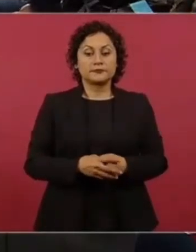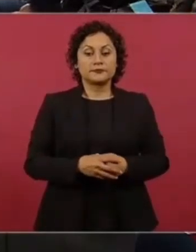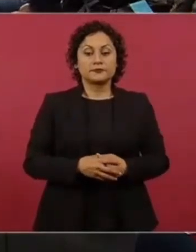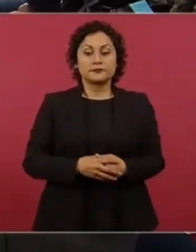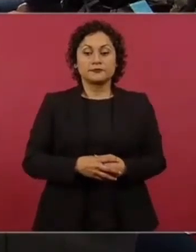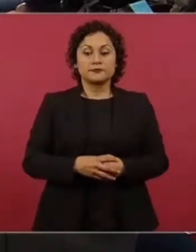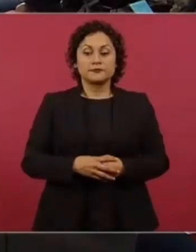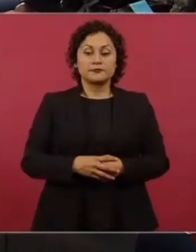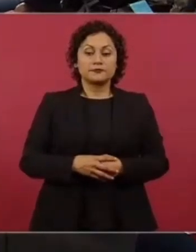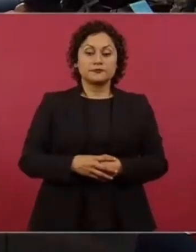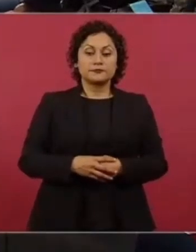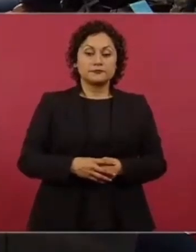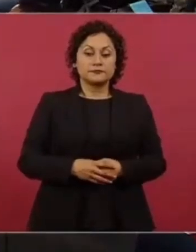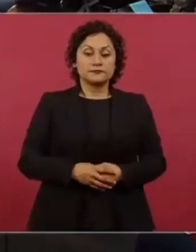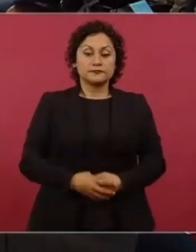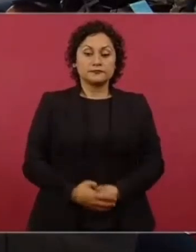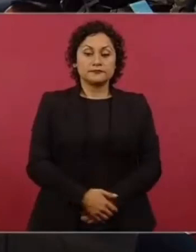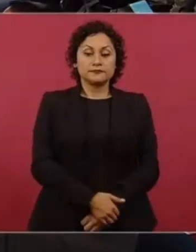Debe estar por aquí.